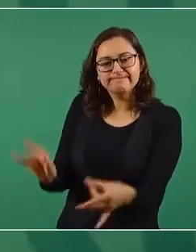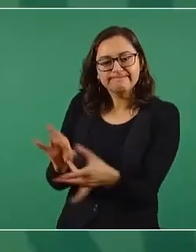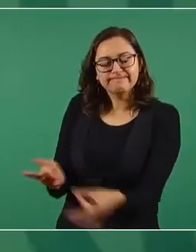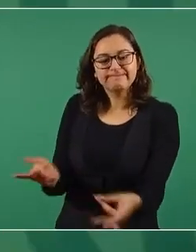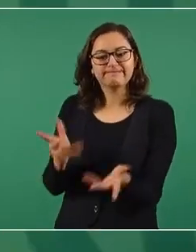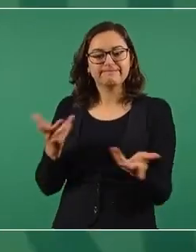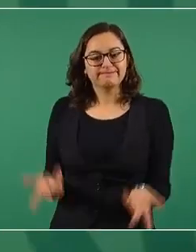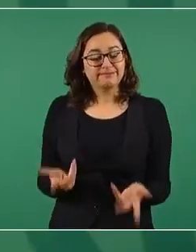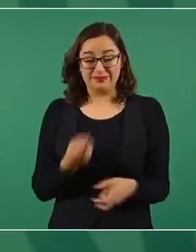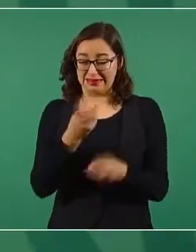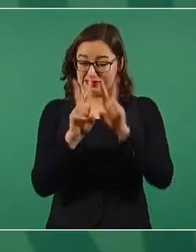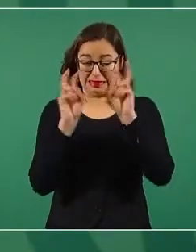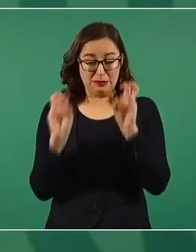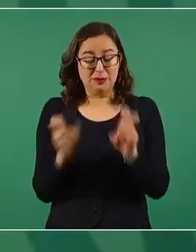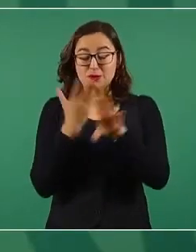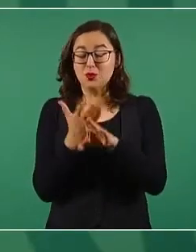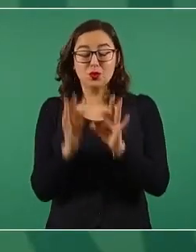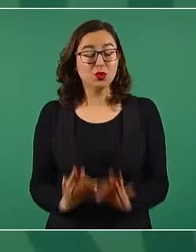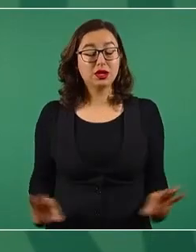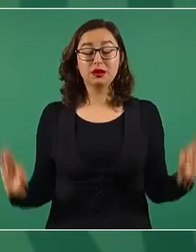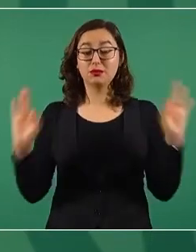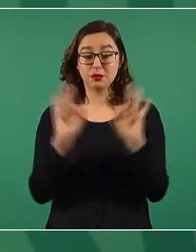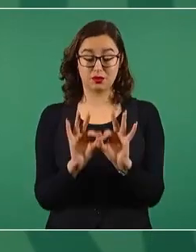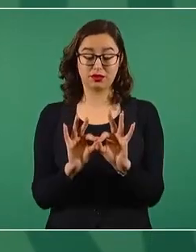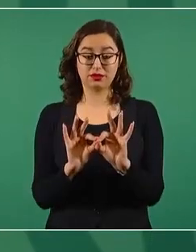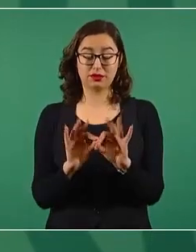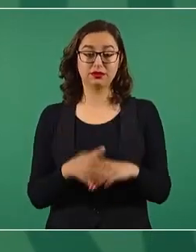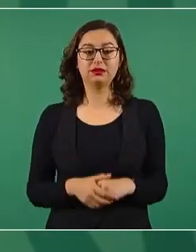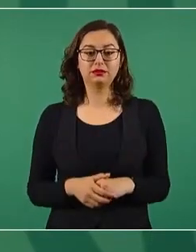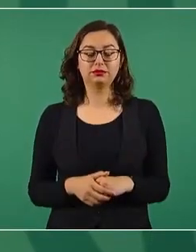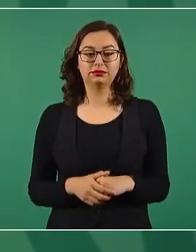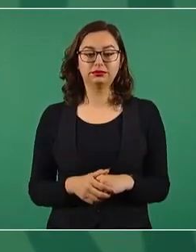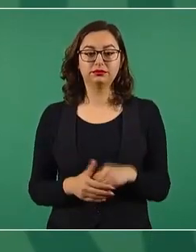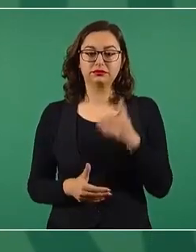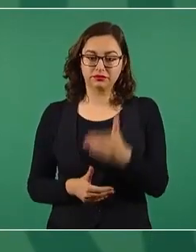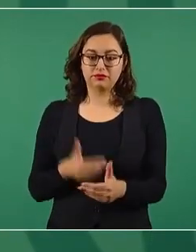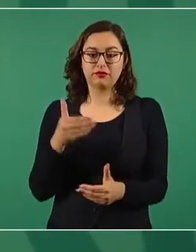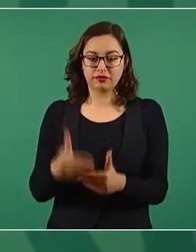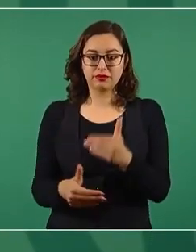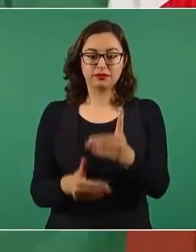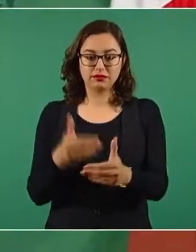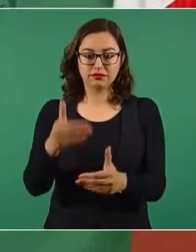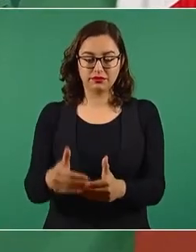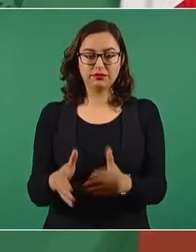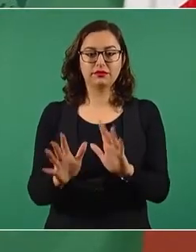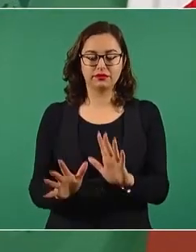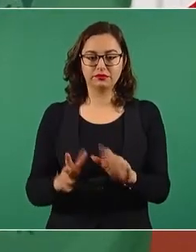Es algo importantísimo y en su momento vamos a dar a conocer